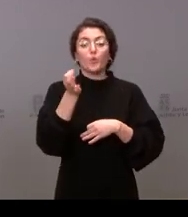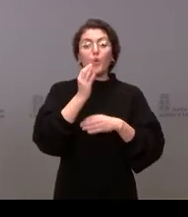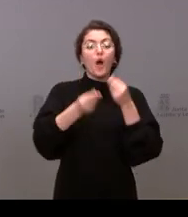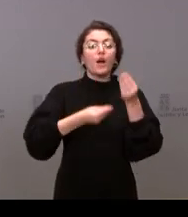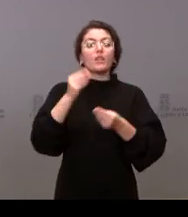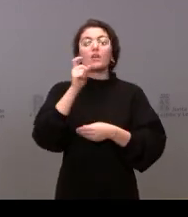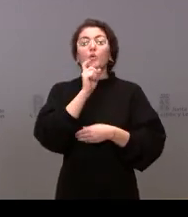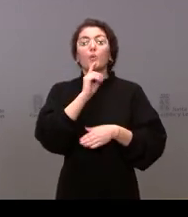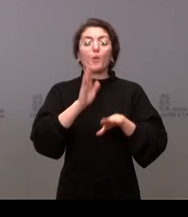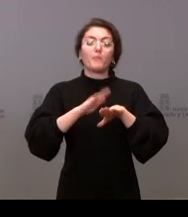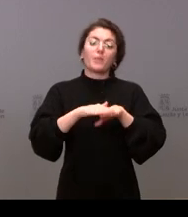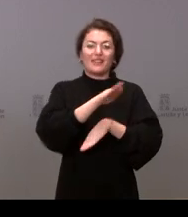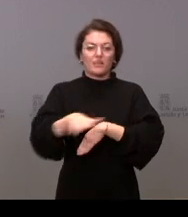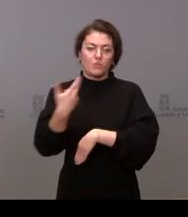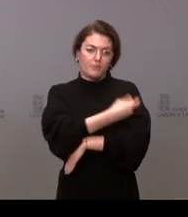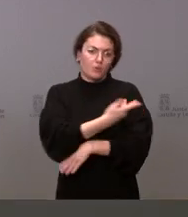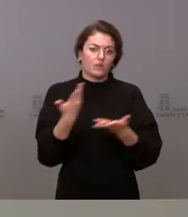para administrársela. Gracias.